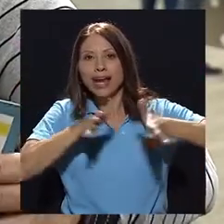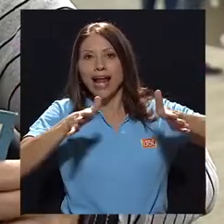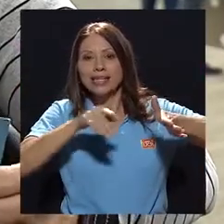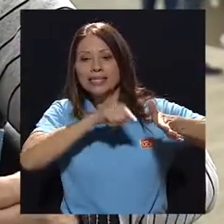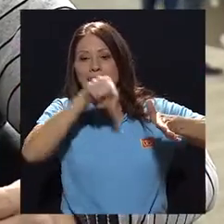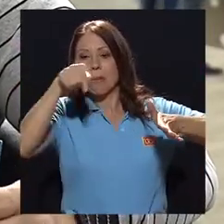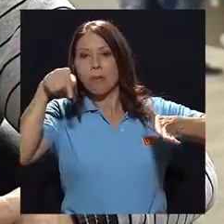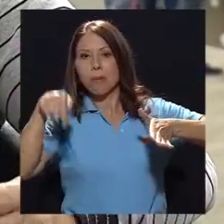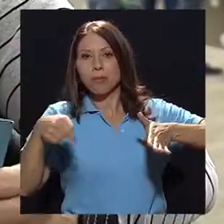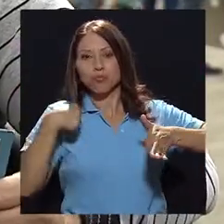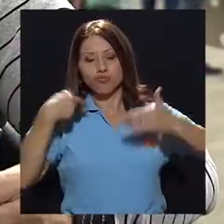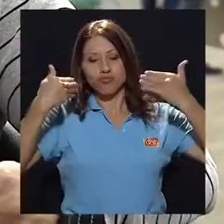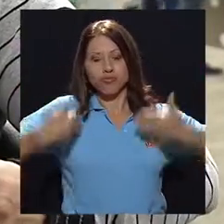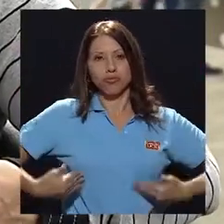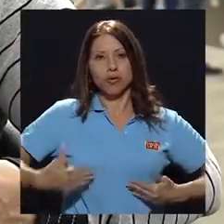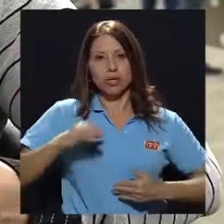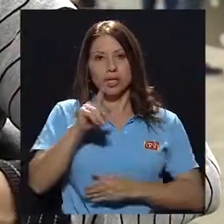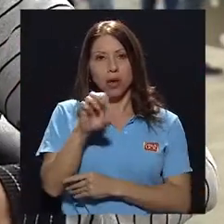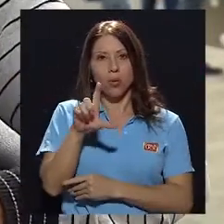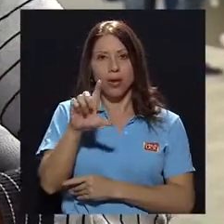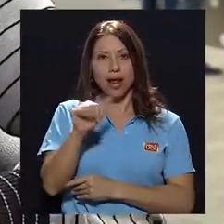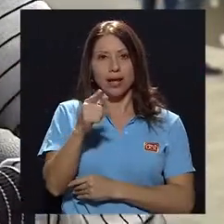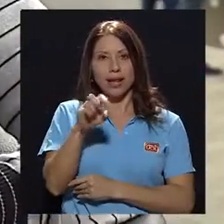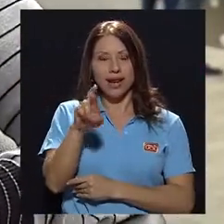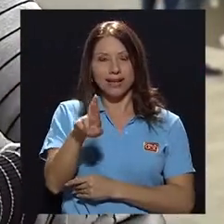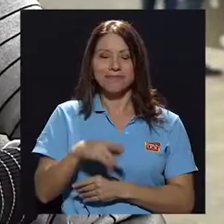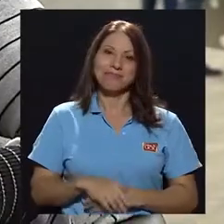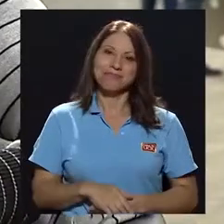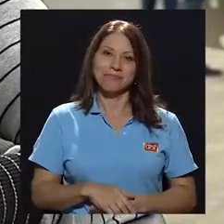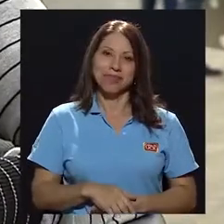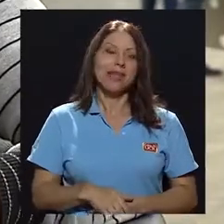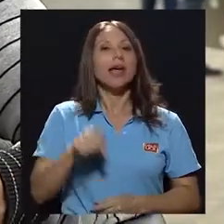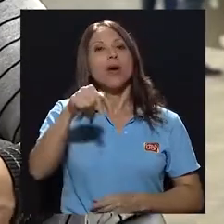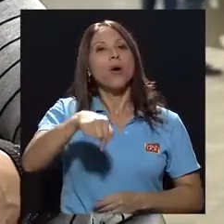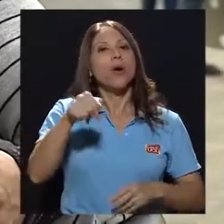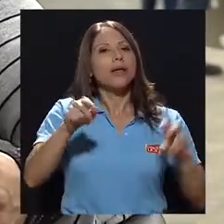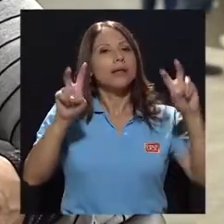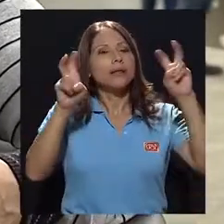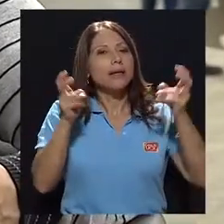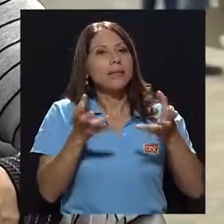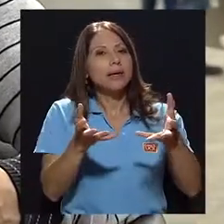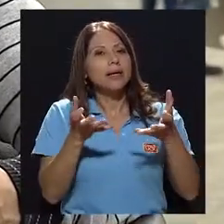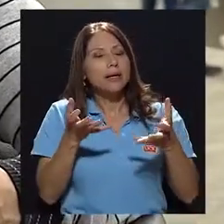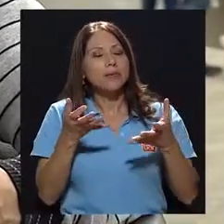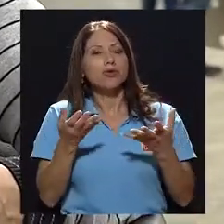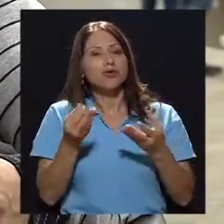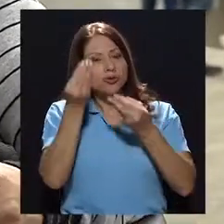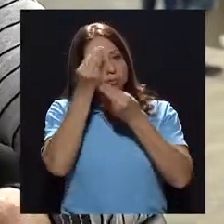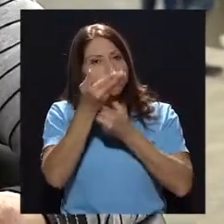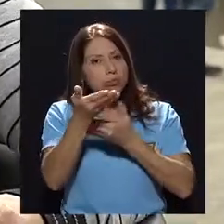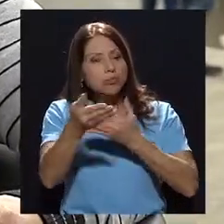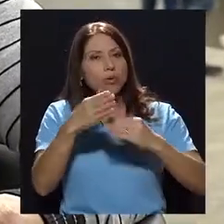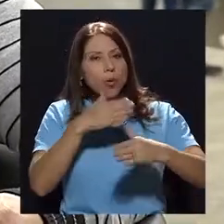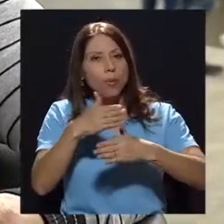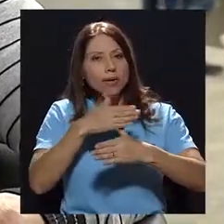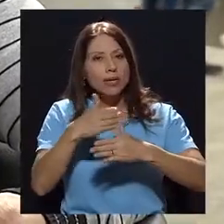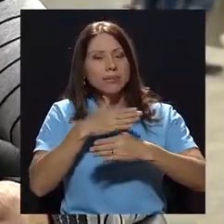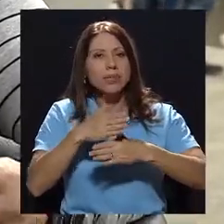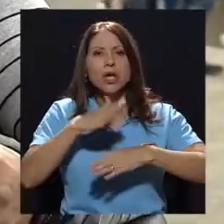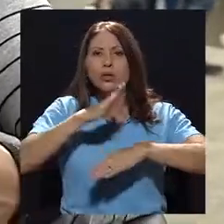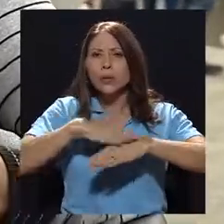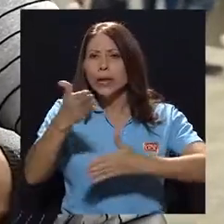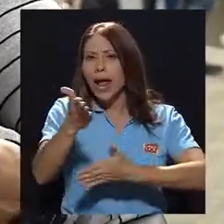les estaré acompañando su servidor Saúl Aguilar. Y para hoy el tema que queremos compartirles es